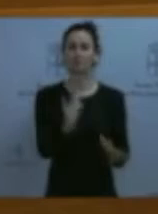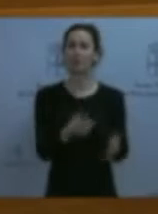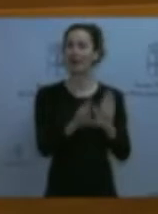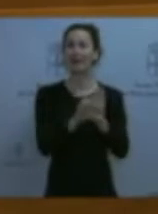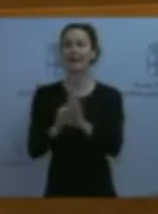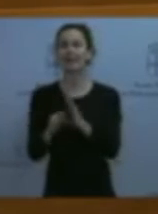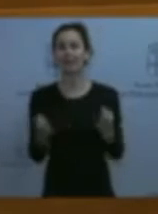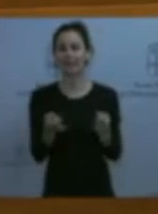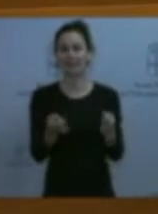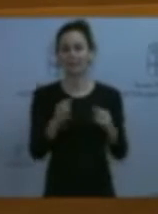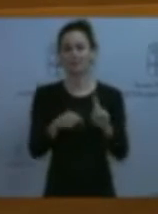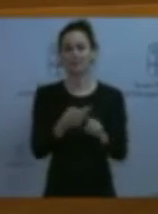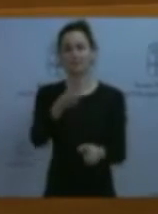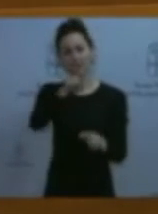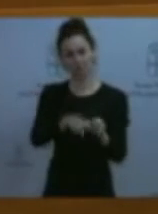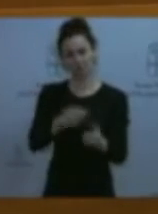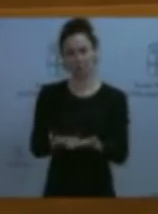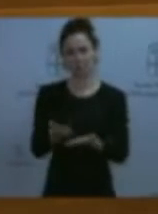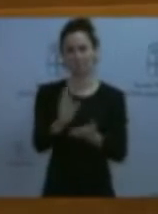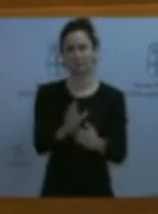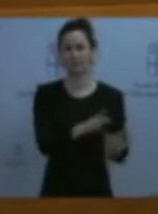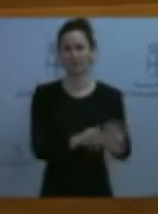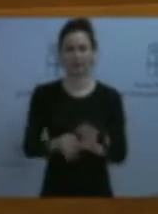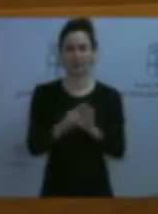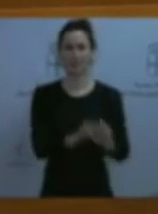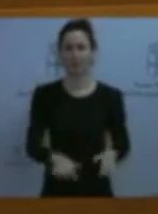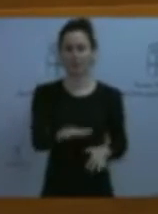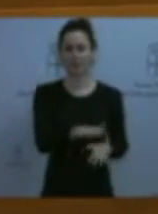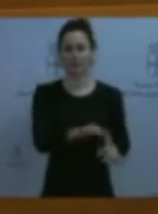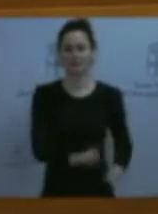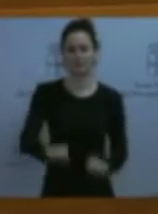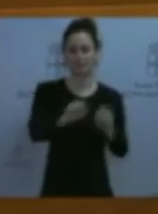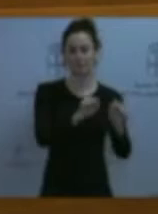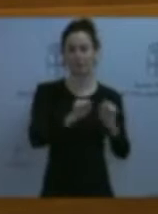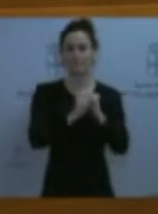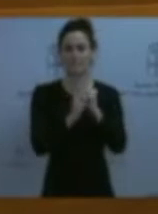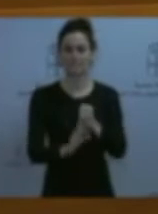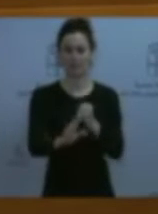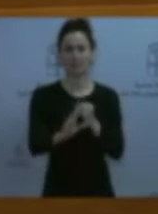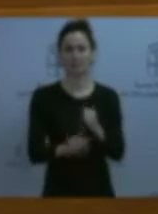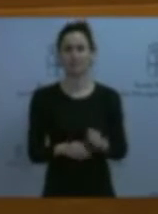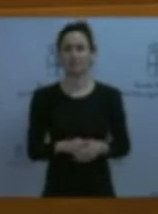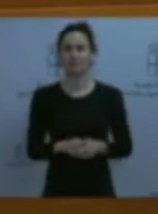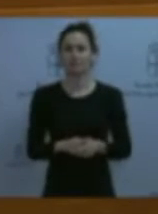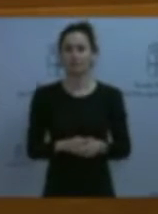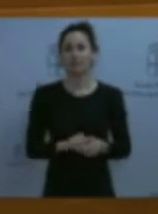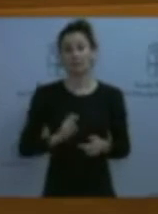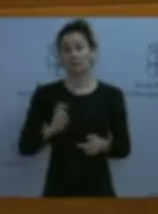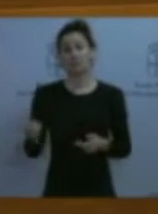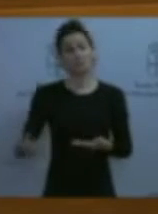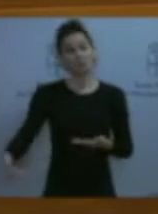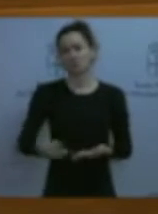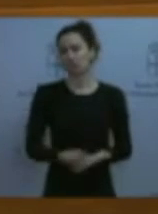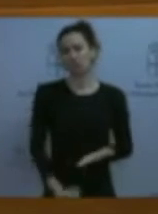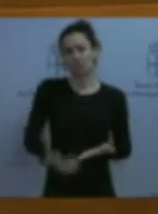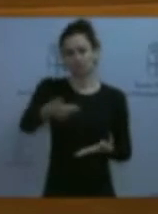así como participar en las propuestas sobre zonas de protección marinas. Por otra parte, una demanda muy importante